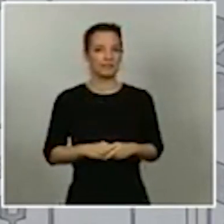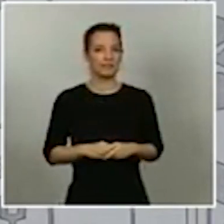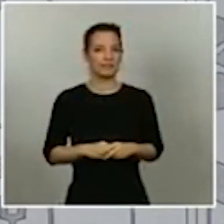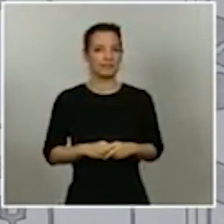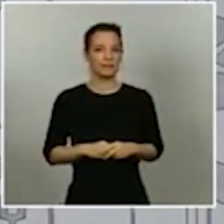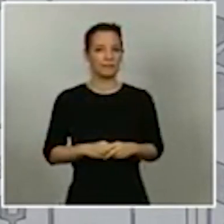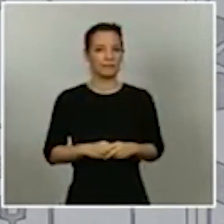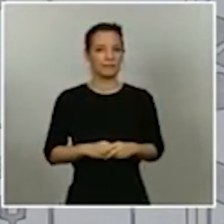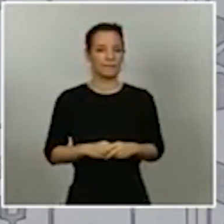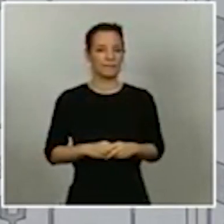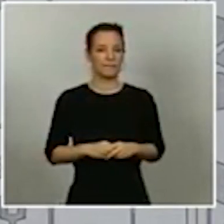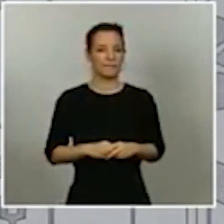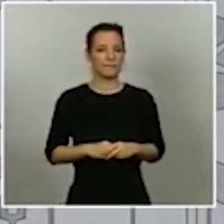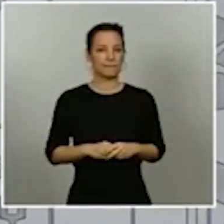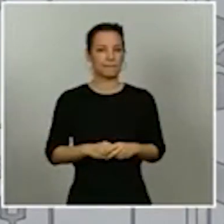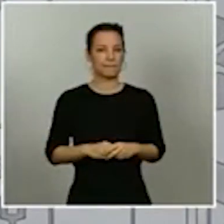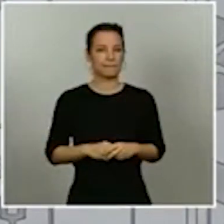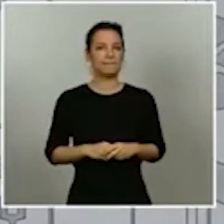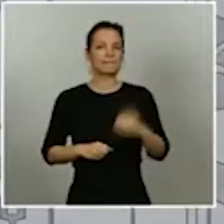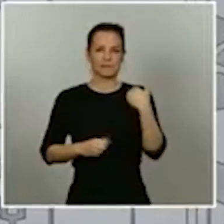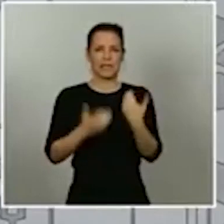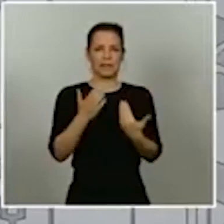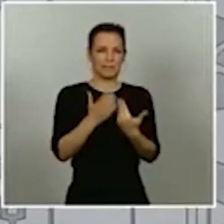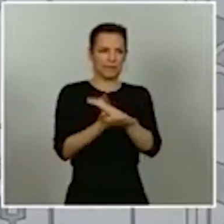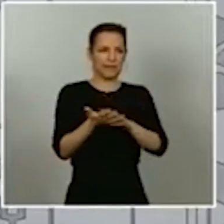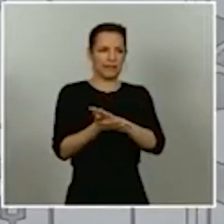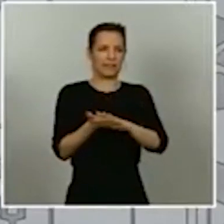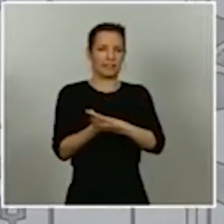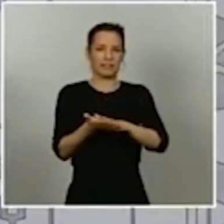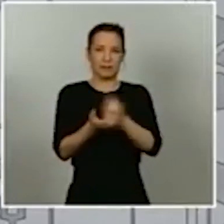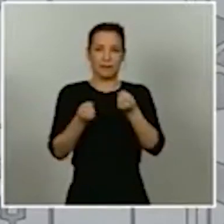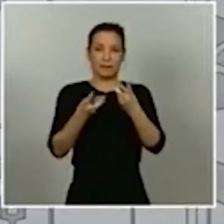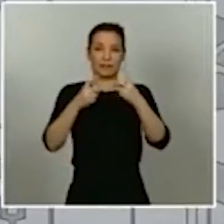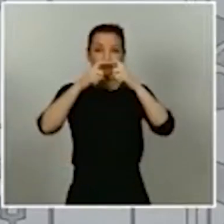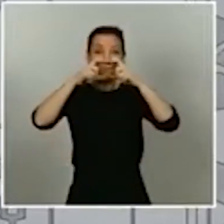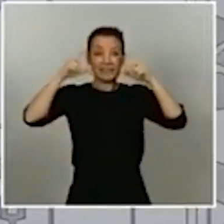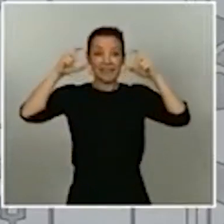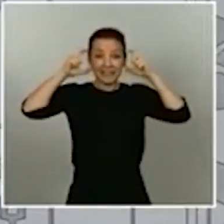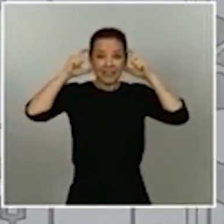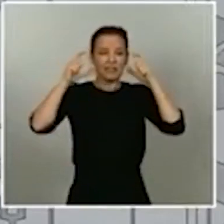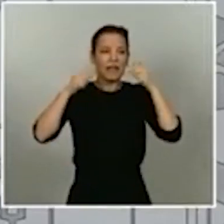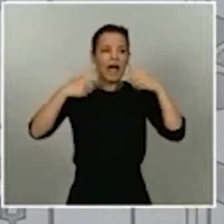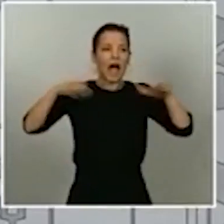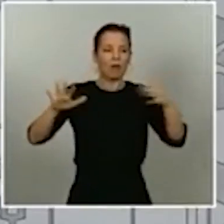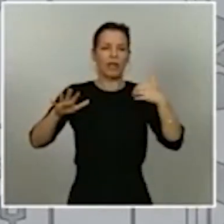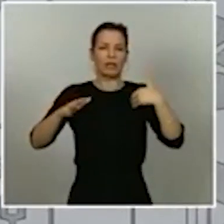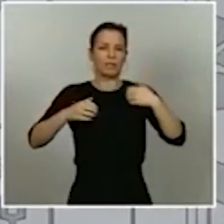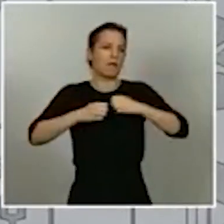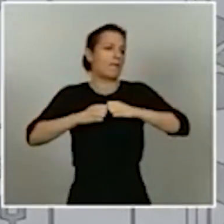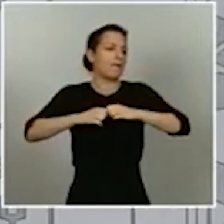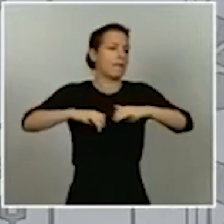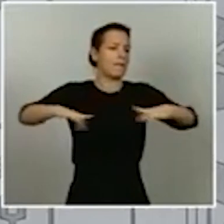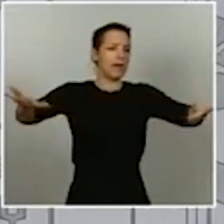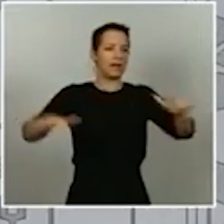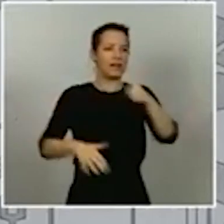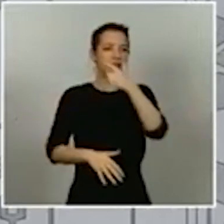Dicho eso, también hemos comentado varias veces que el uso de las mascarillas, aunque se generalice, no es fácil que se pueda obligar a